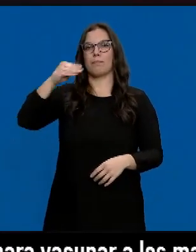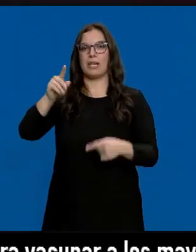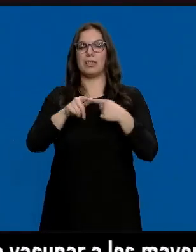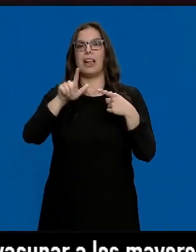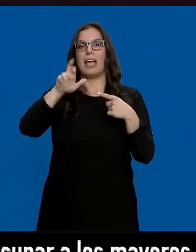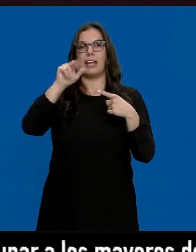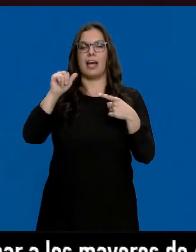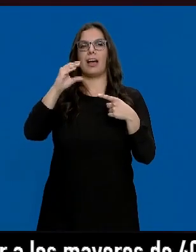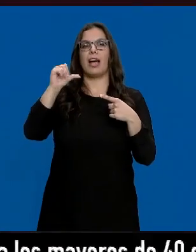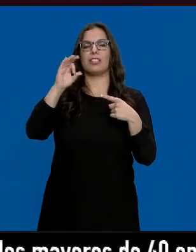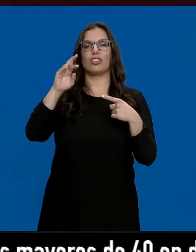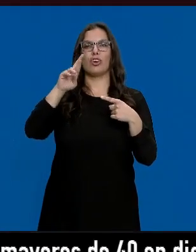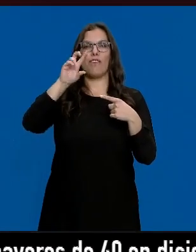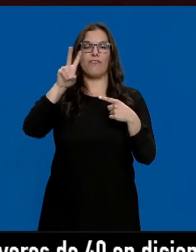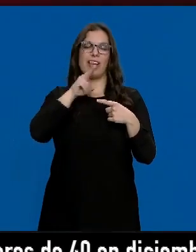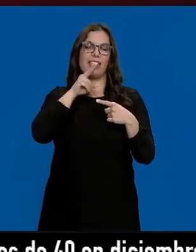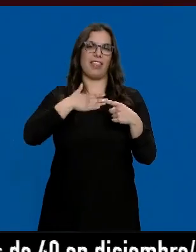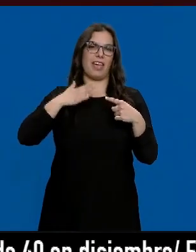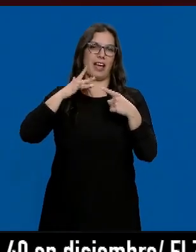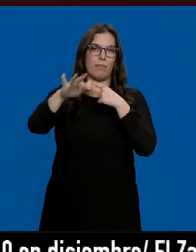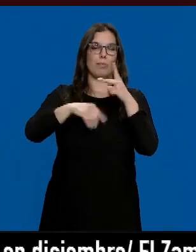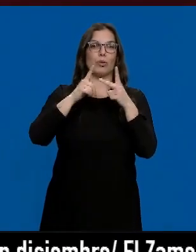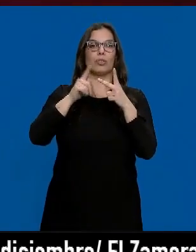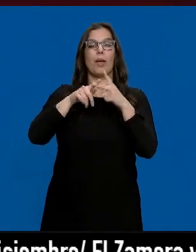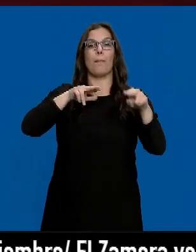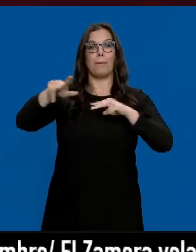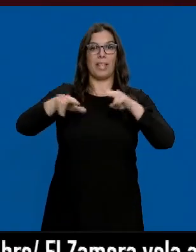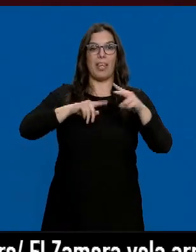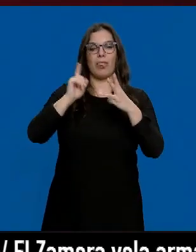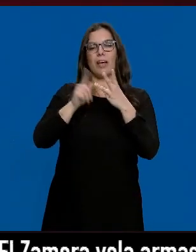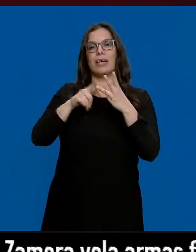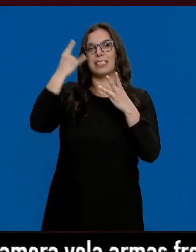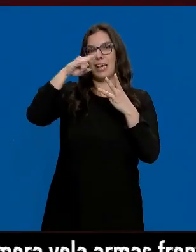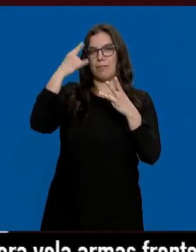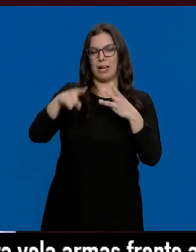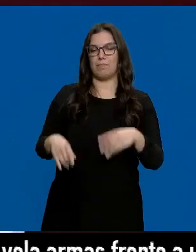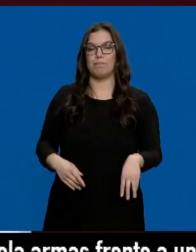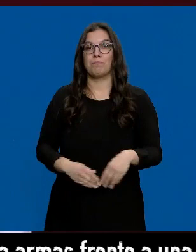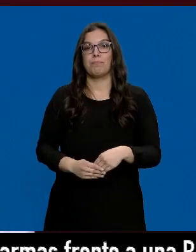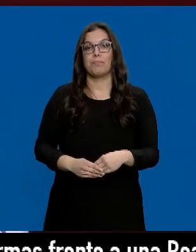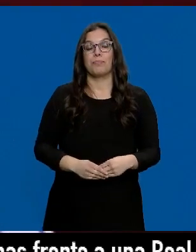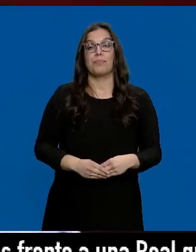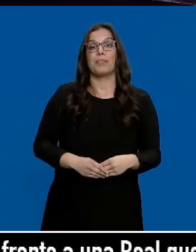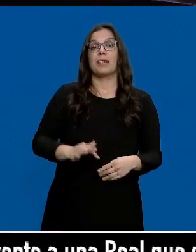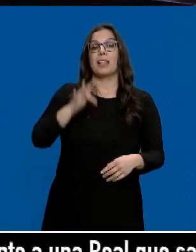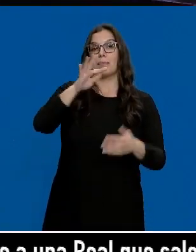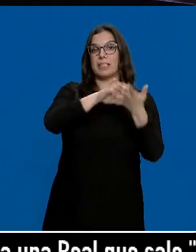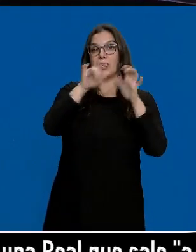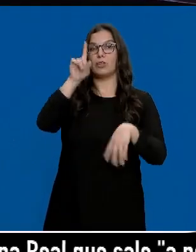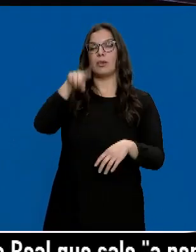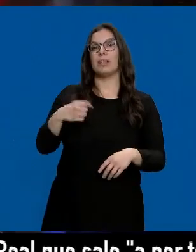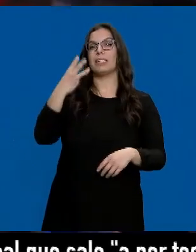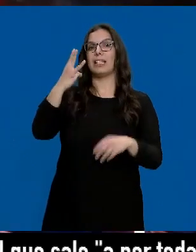en Castro Verde de Campos, Alejandro Serrano en Miranda de Ebro y Óscar Calleja de Salamanca. Además, Castilla y León tendrá también tres